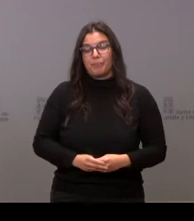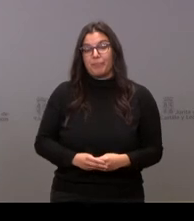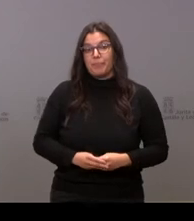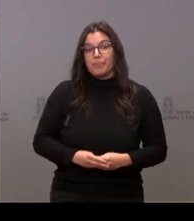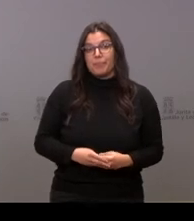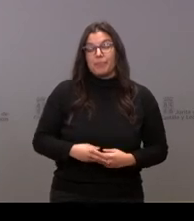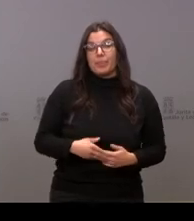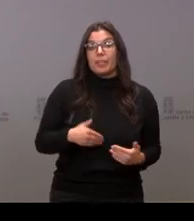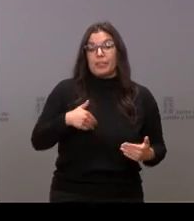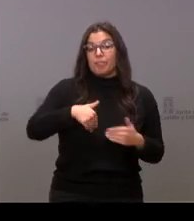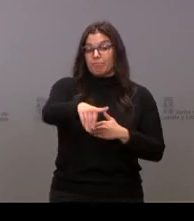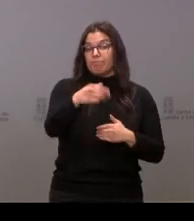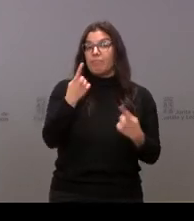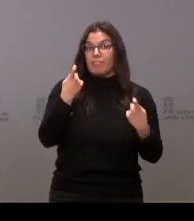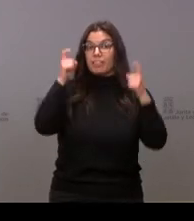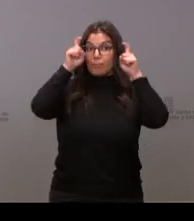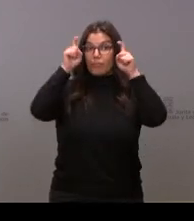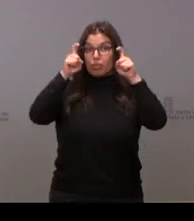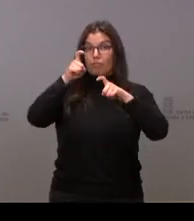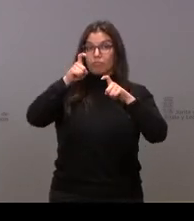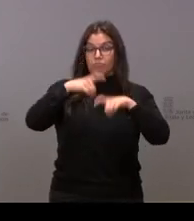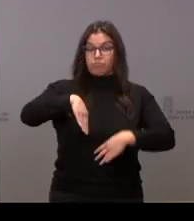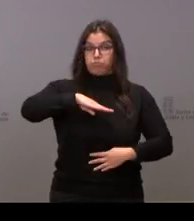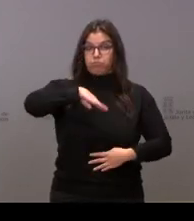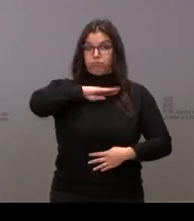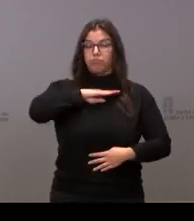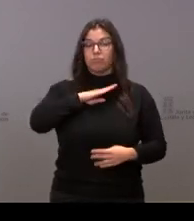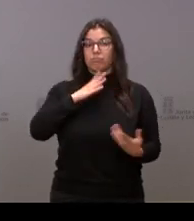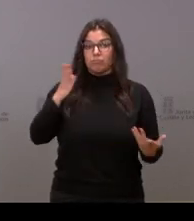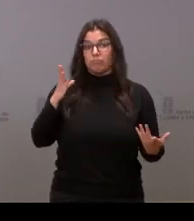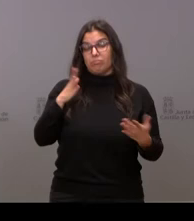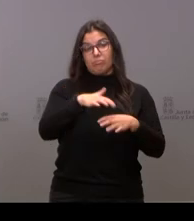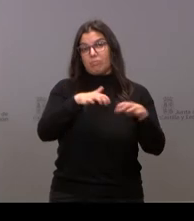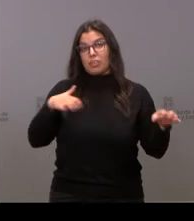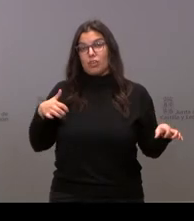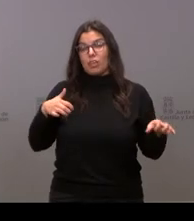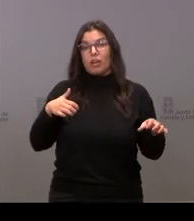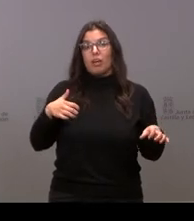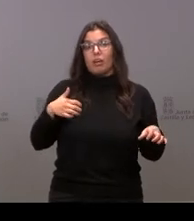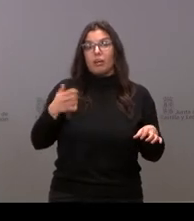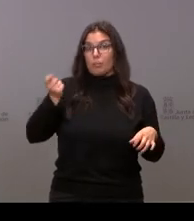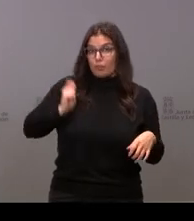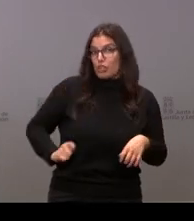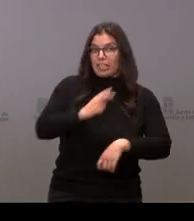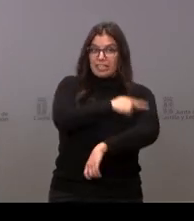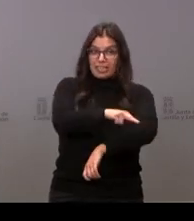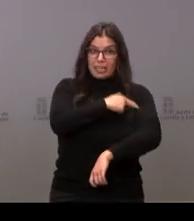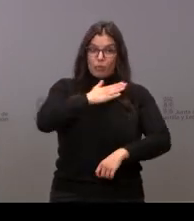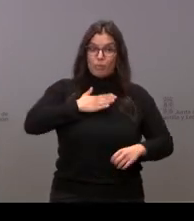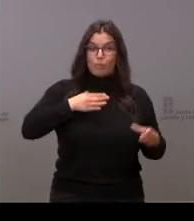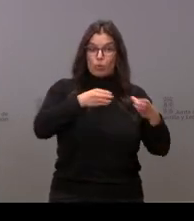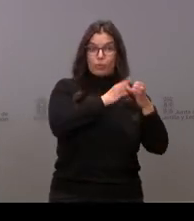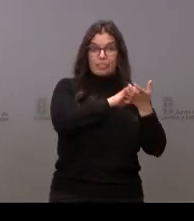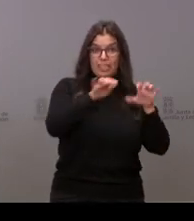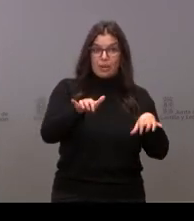profesorado cualificado y, en gran medida, lógicamente, serán el personal sanitario de la Junta de Castilla y